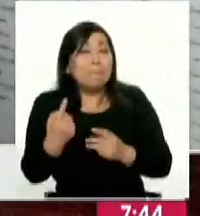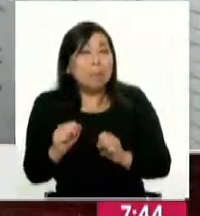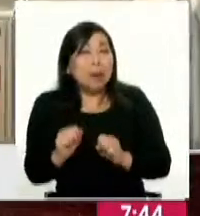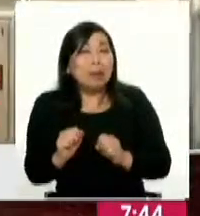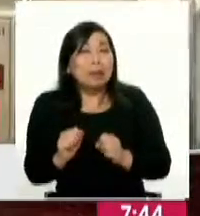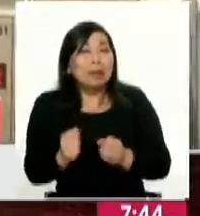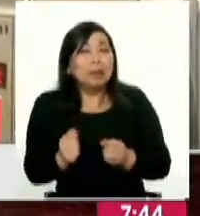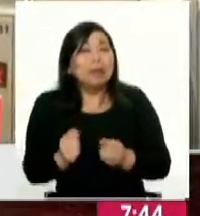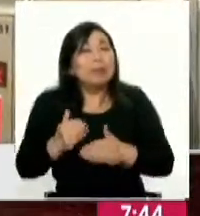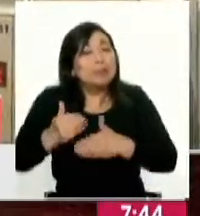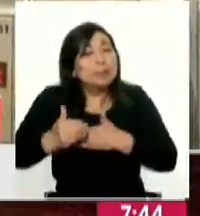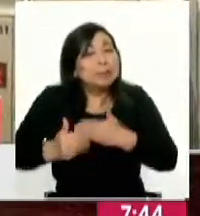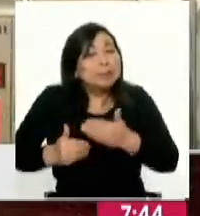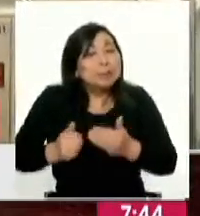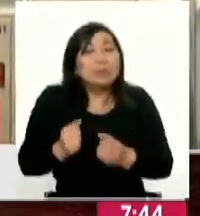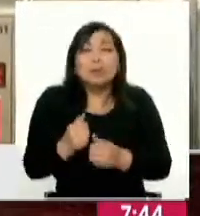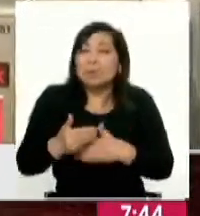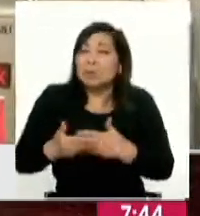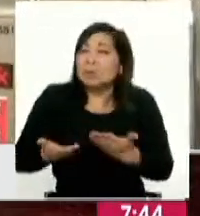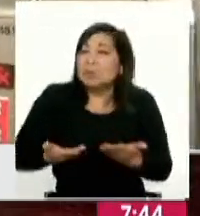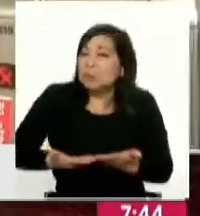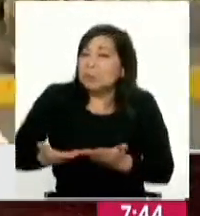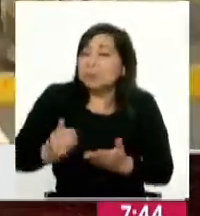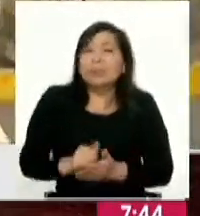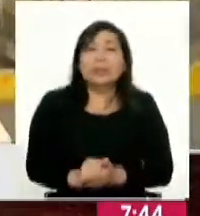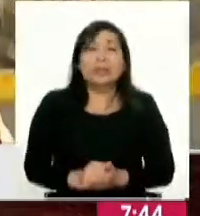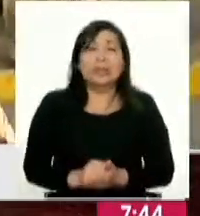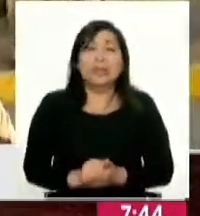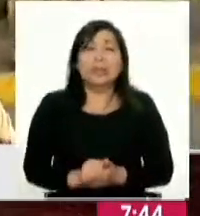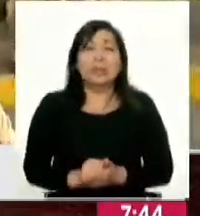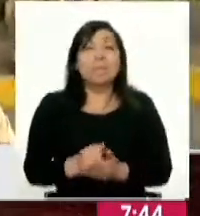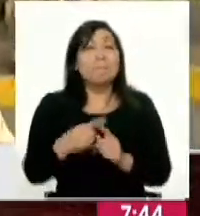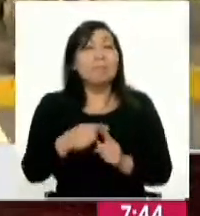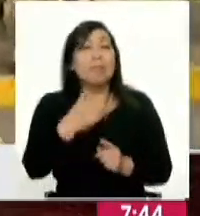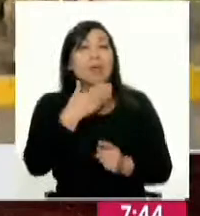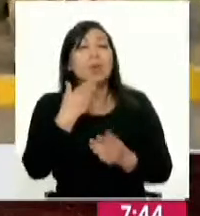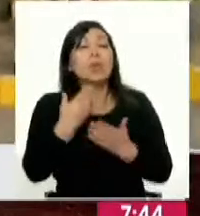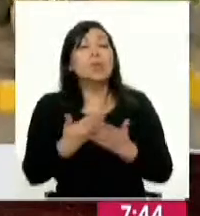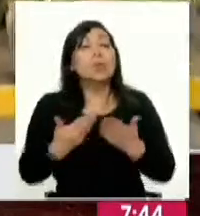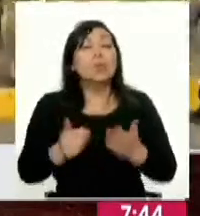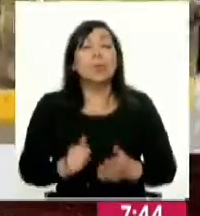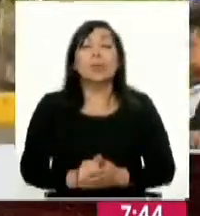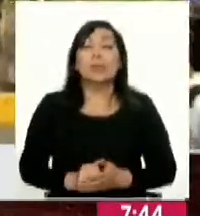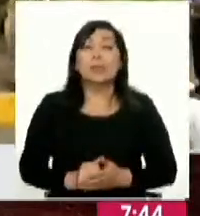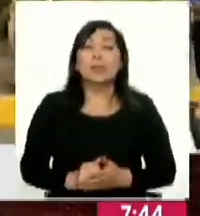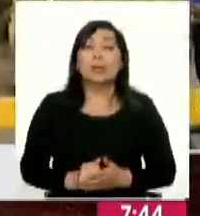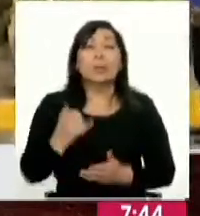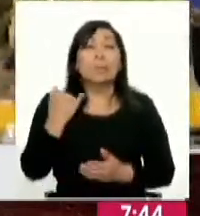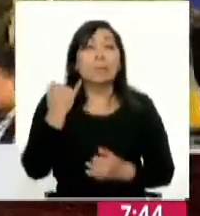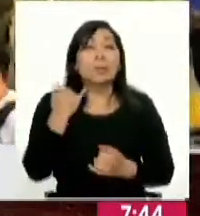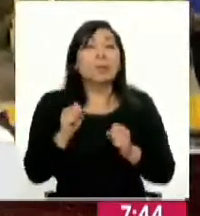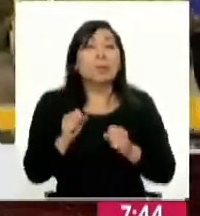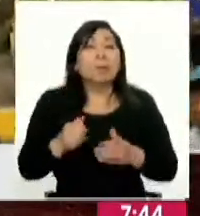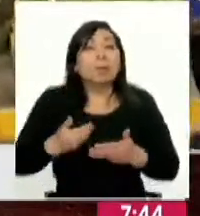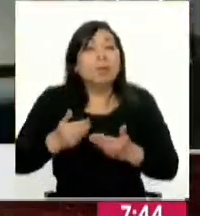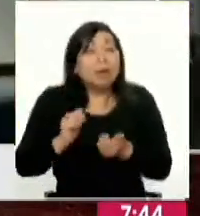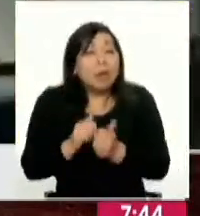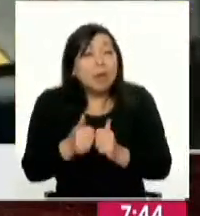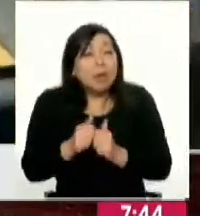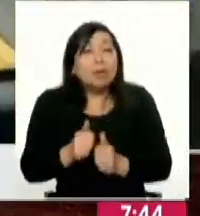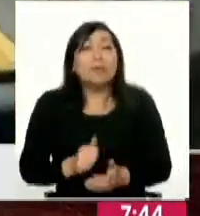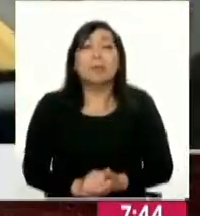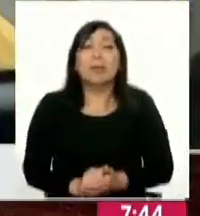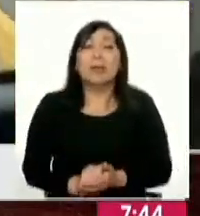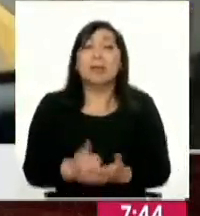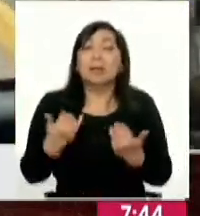seguir con y continuar con el servicio entender hacia mejores condiciones ¿no? Esa es la idea que podamos ir renovando